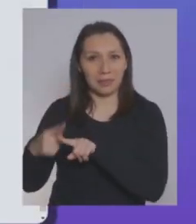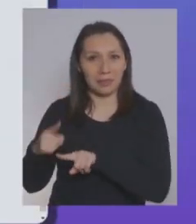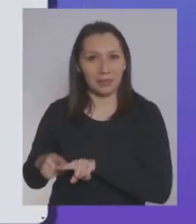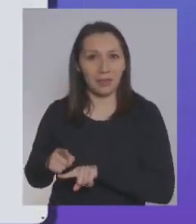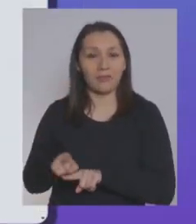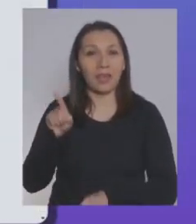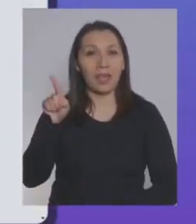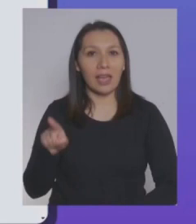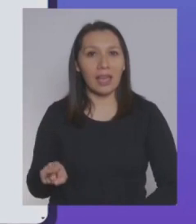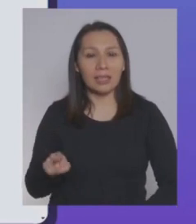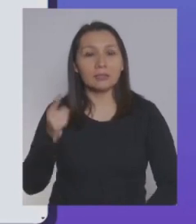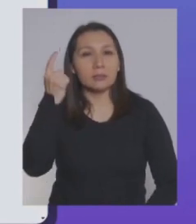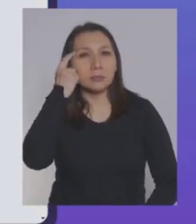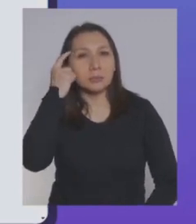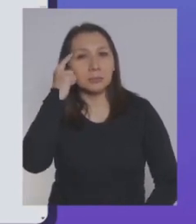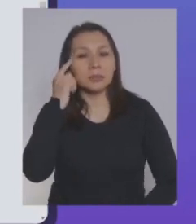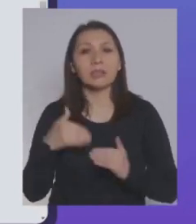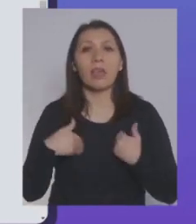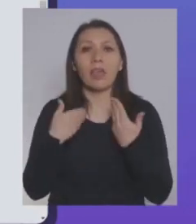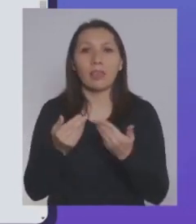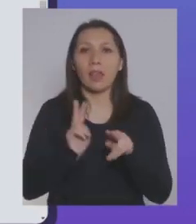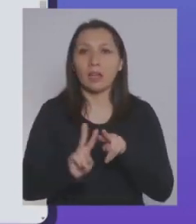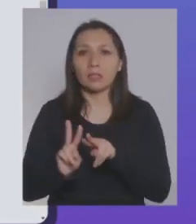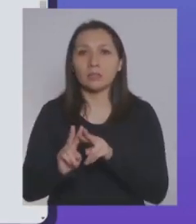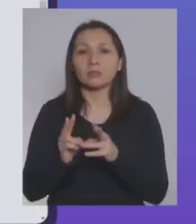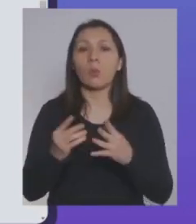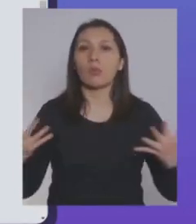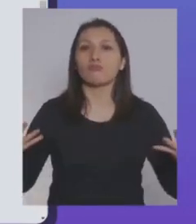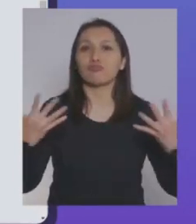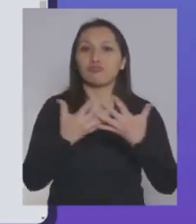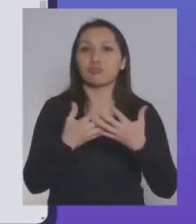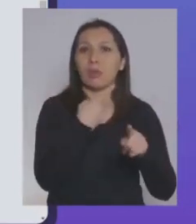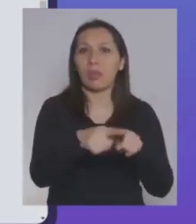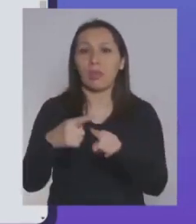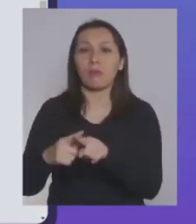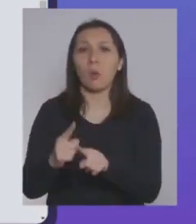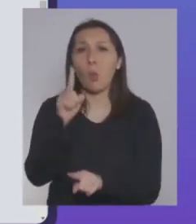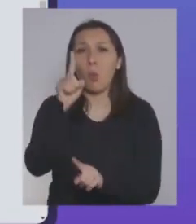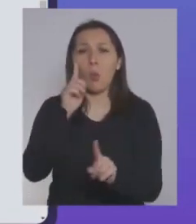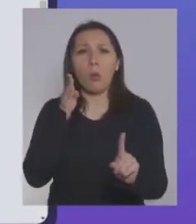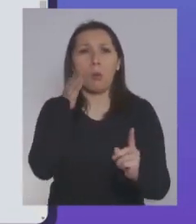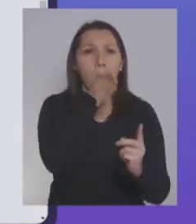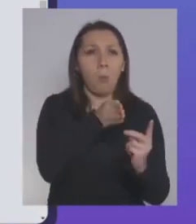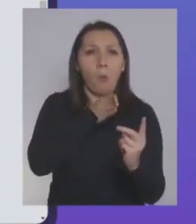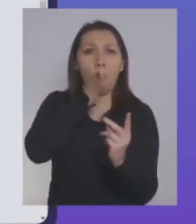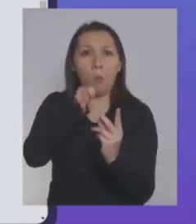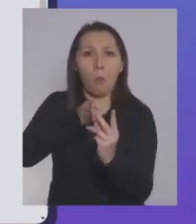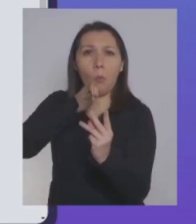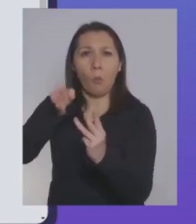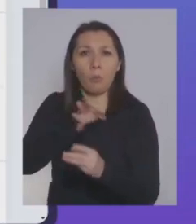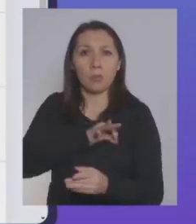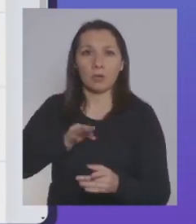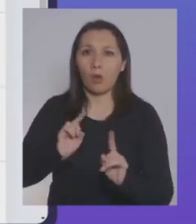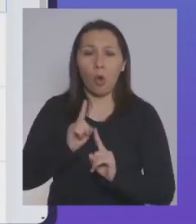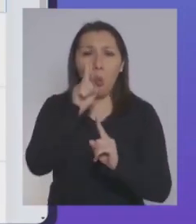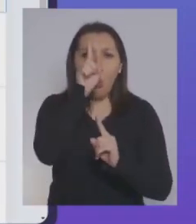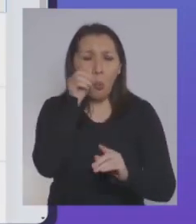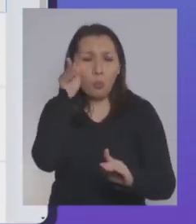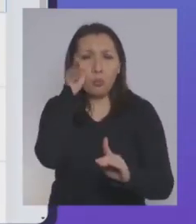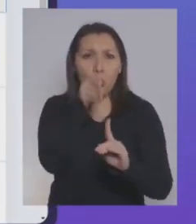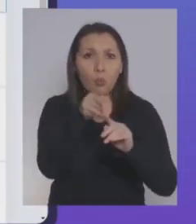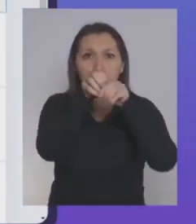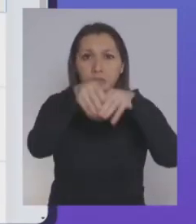esta es una página que está pensada en dar soluciones integrales. No tiene uno que ir ministerio por ministerio, sino que dándose cuenta